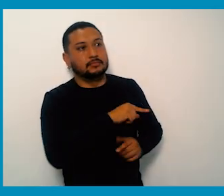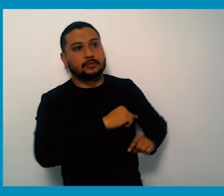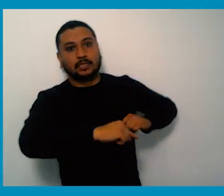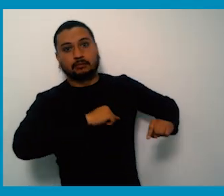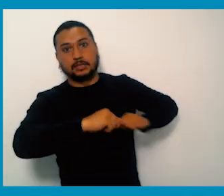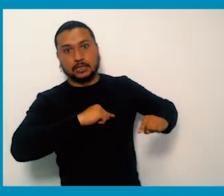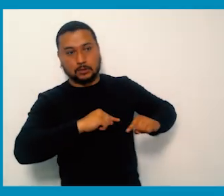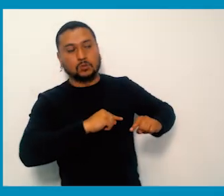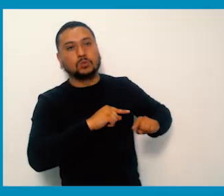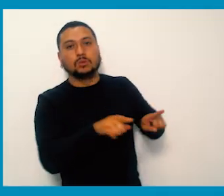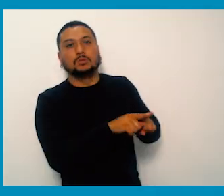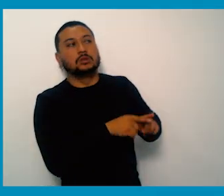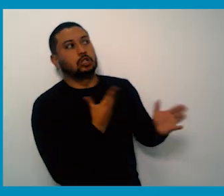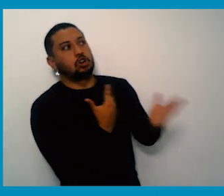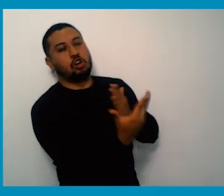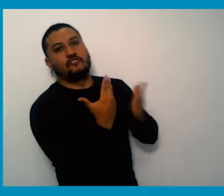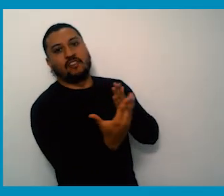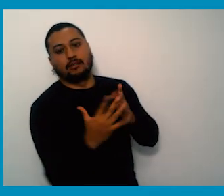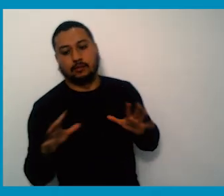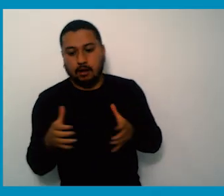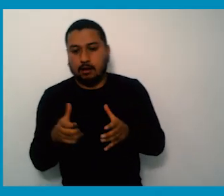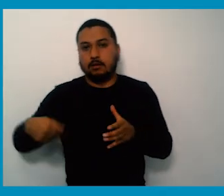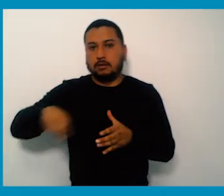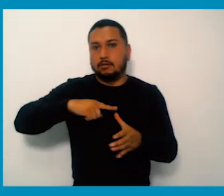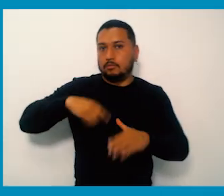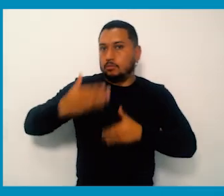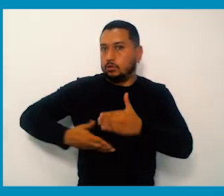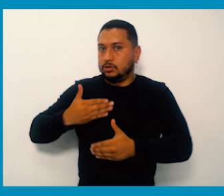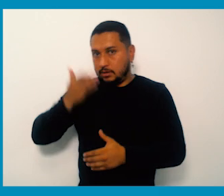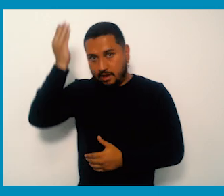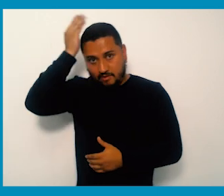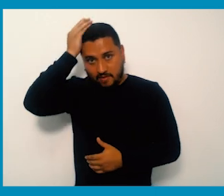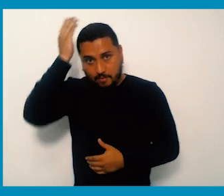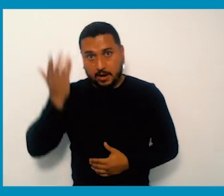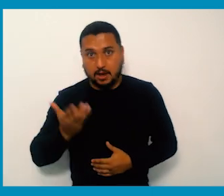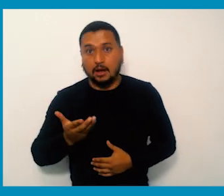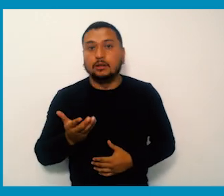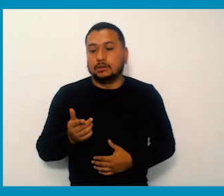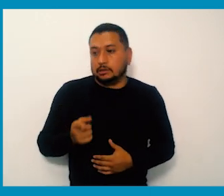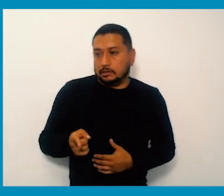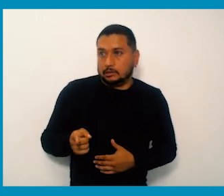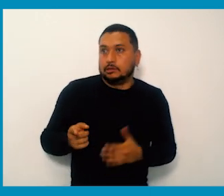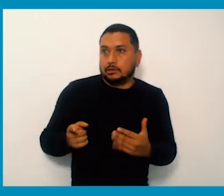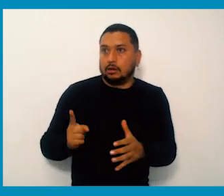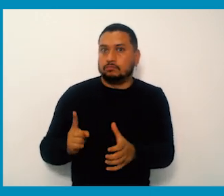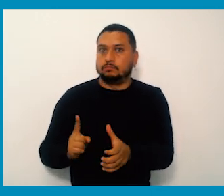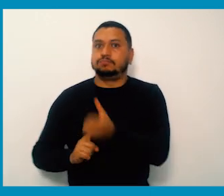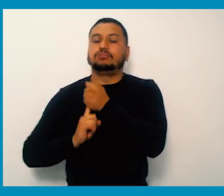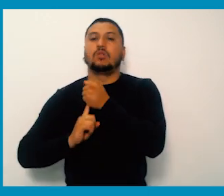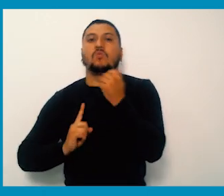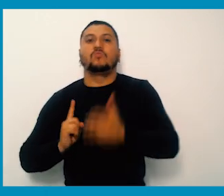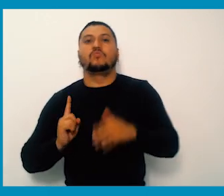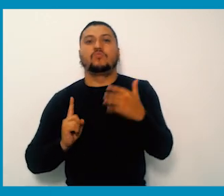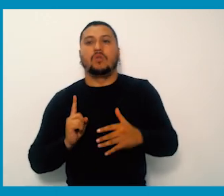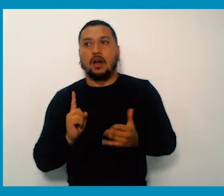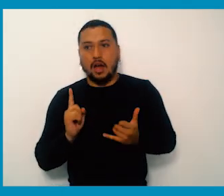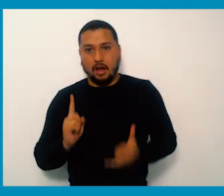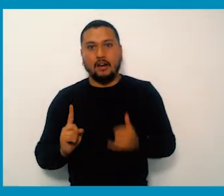servicio de salud, la fidelización es el compromiso para nosotros. Muchas gracias. Muchas gracias. Muy amable.